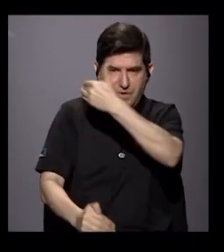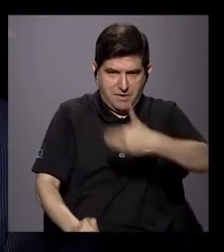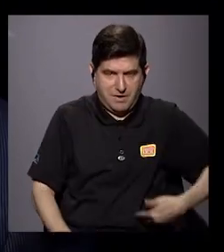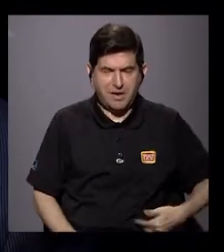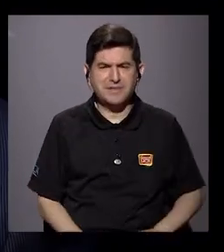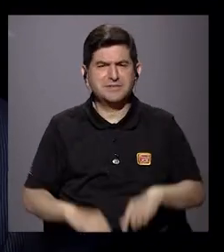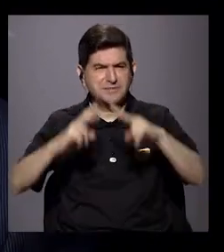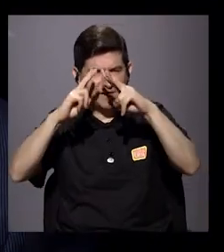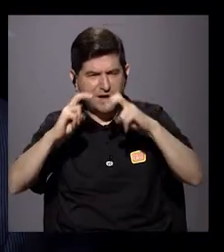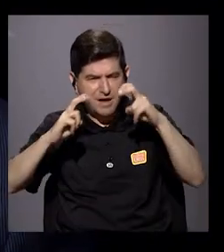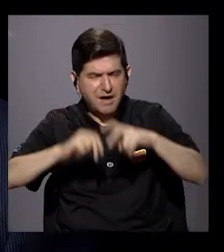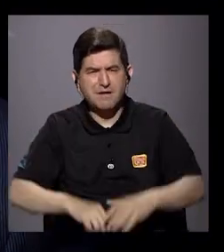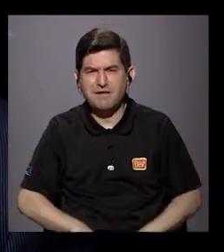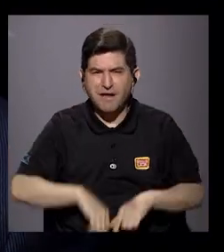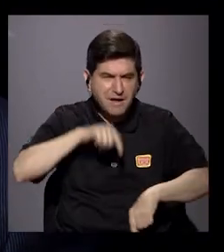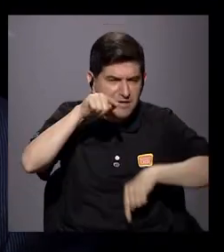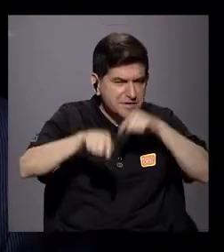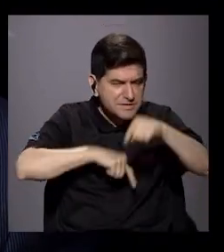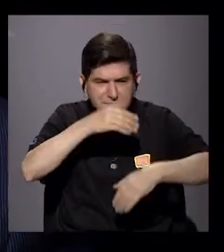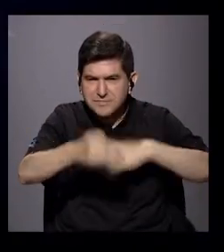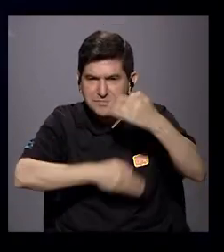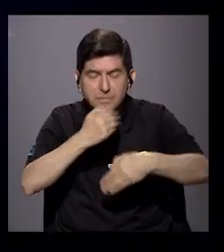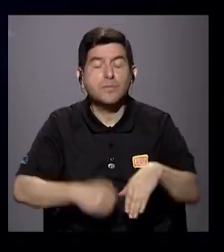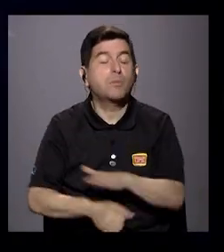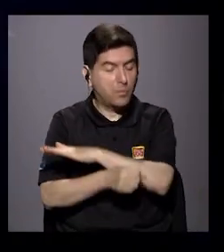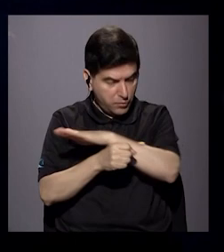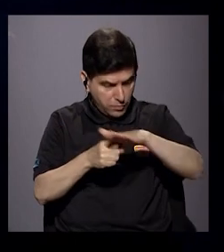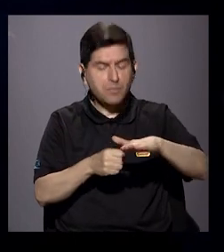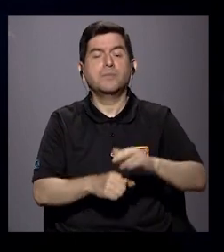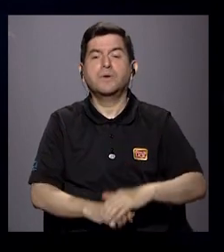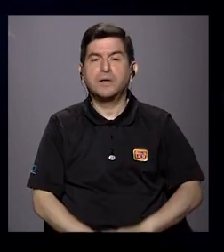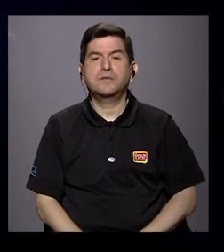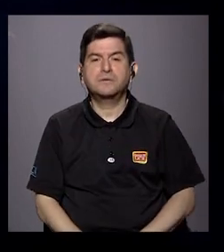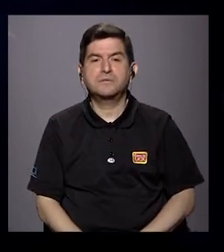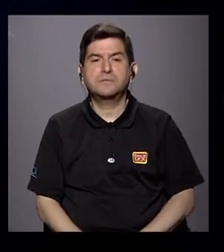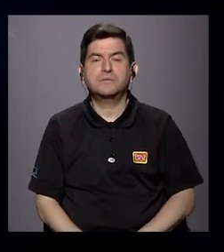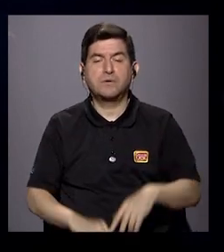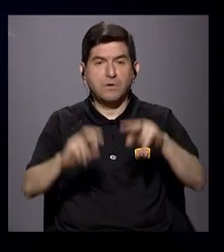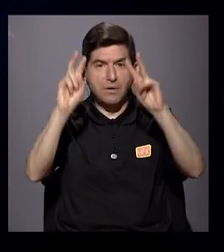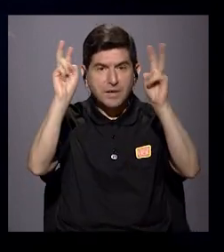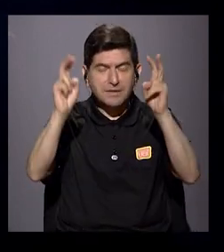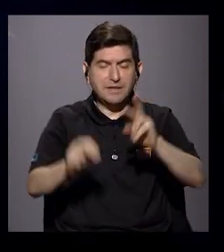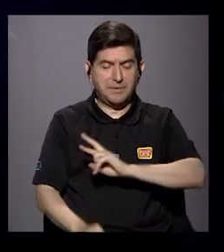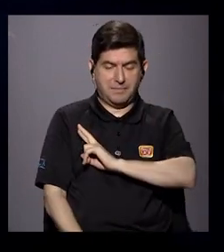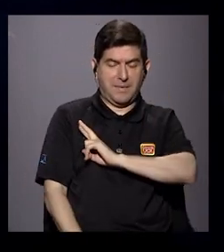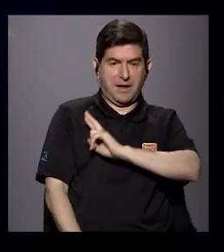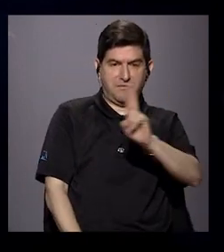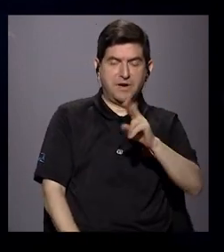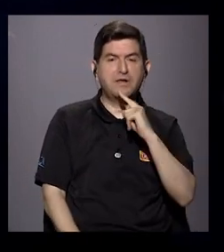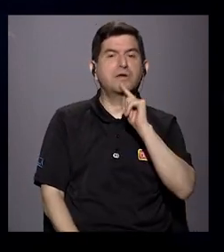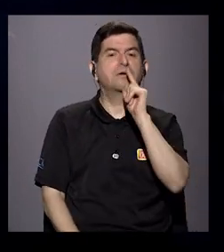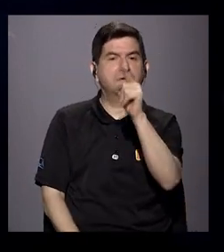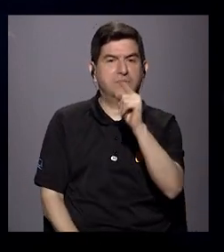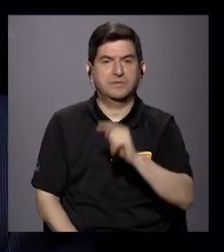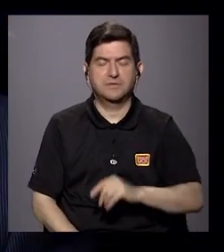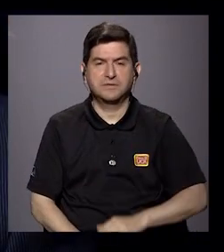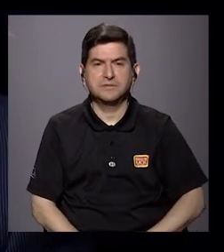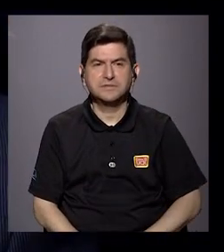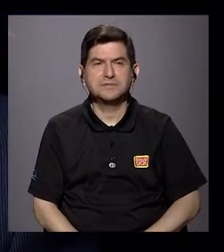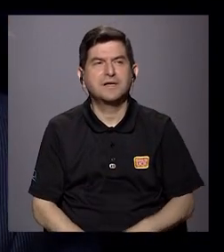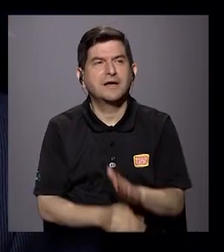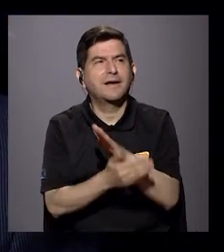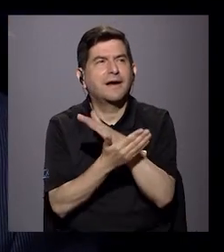Presidencial, hacen una lectura crítica a esa ruta. Absolutamente. A ver, el tema de la religión, como usted dice, Marlon,